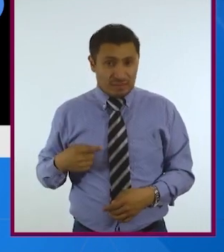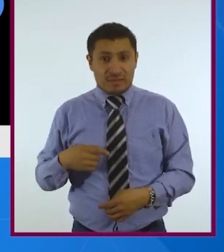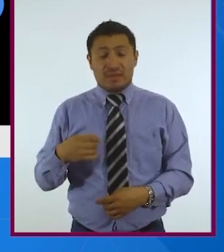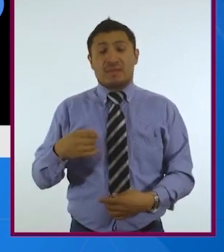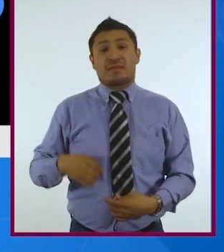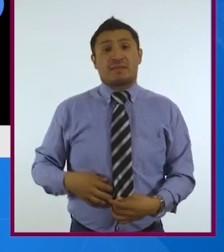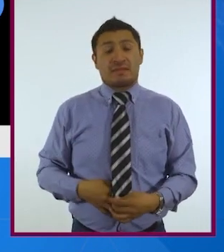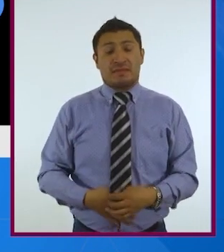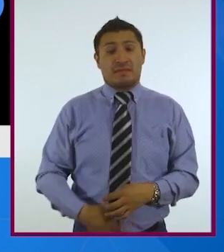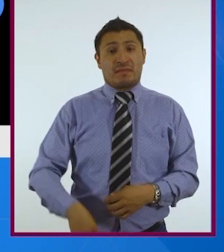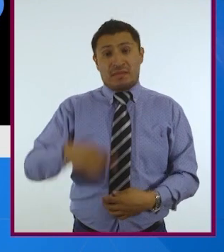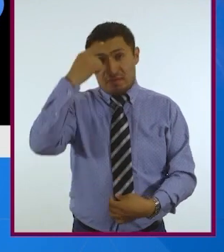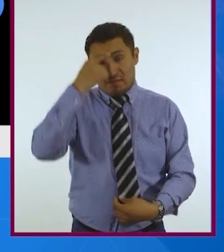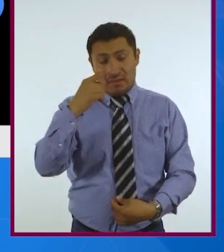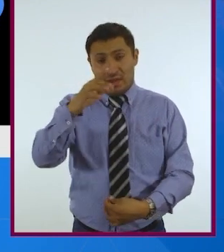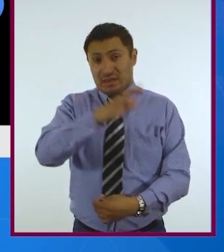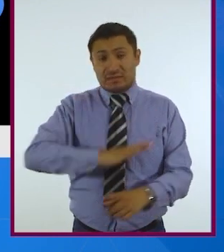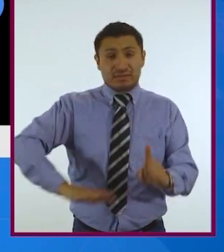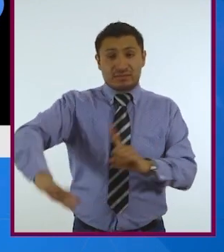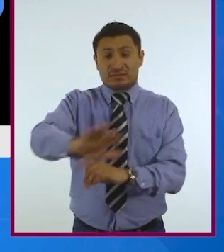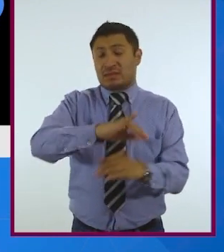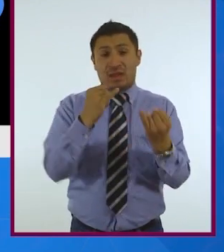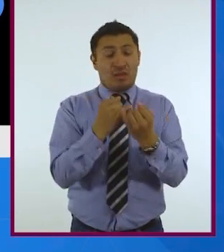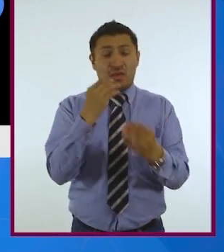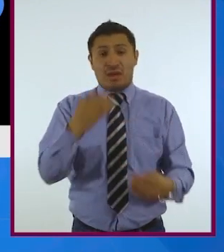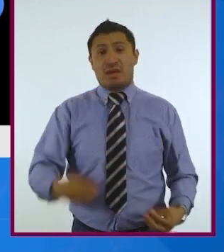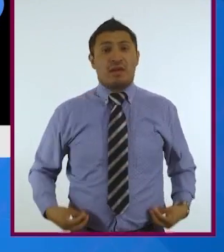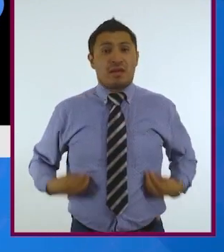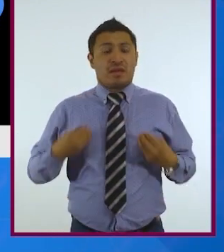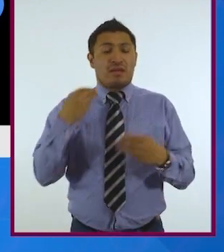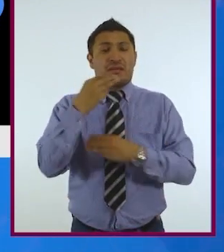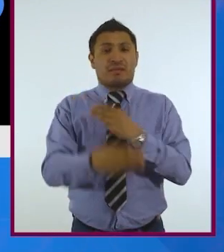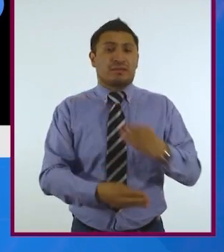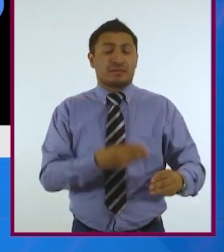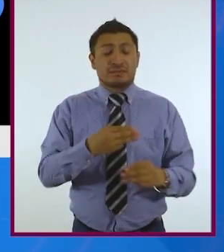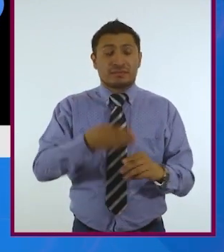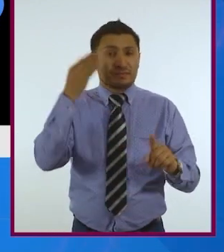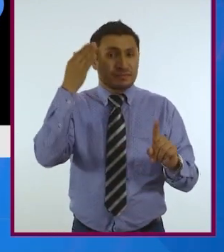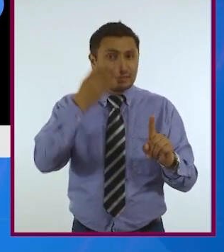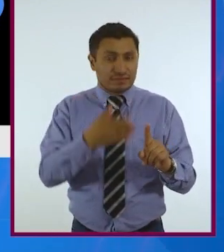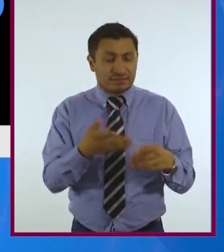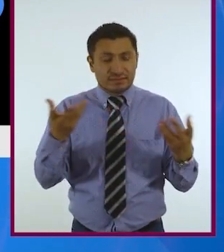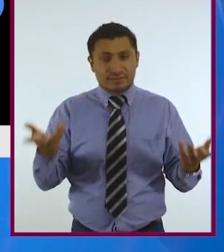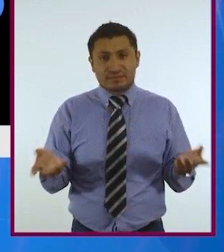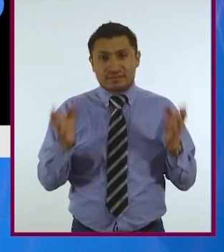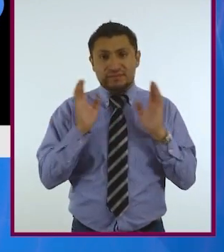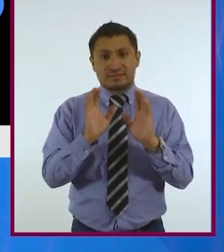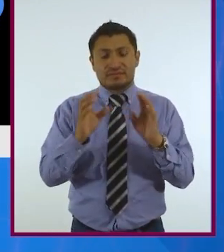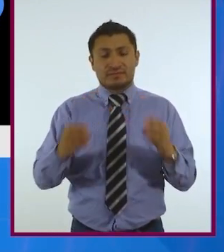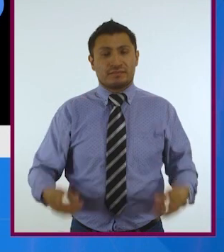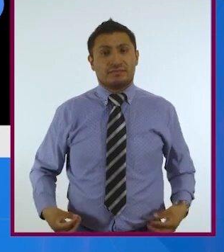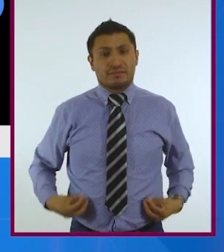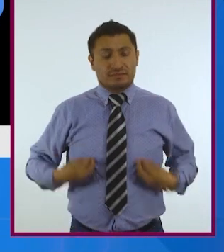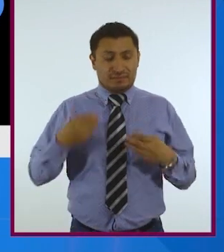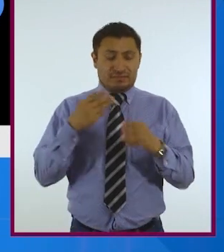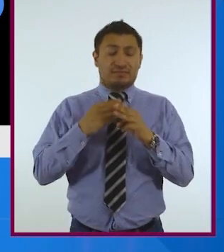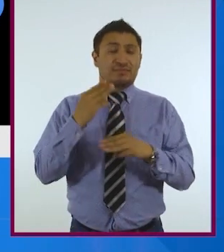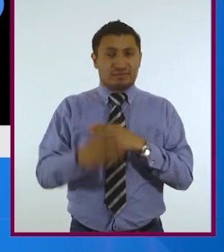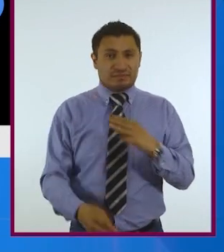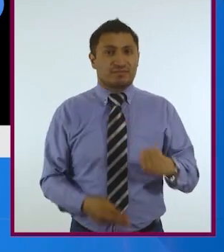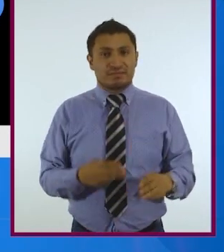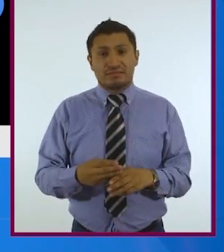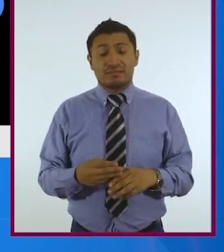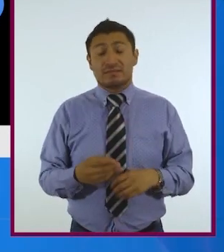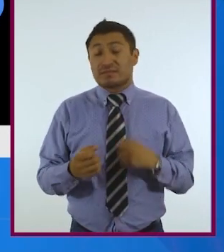el resto de los seres humanos, sino para con el resto de la vida en el planeta, con la finalidad de preservar la vida en el planeta.